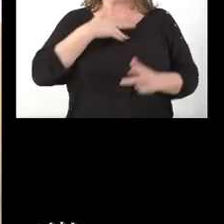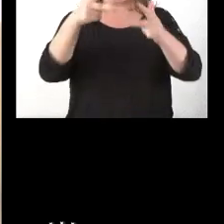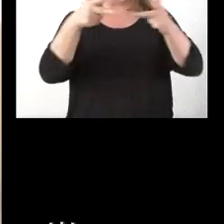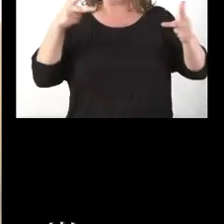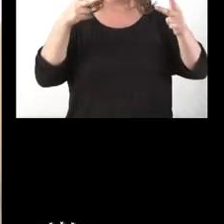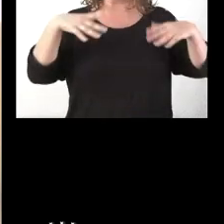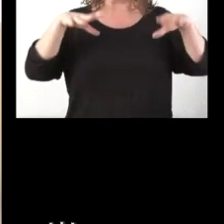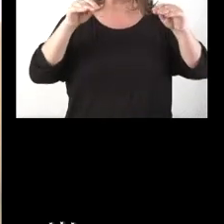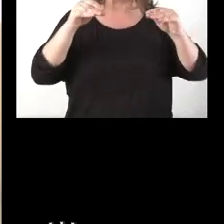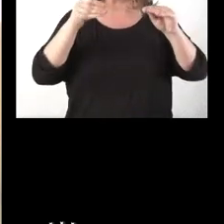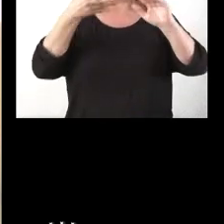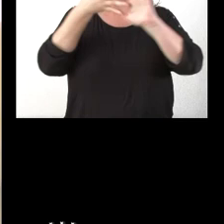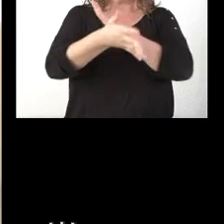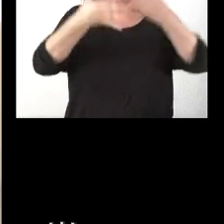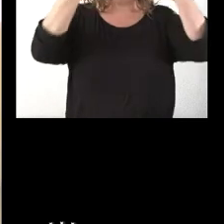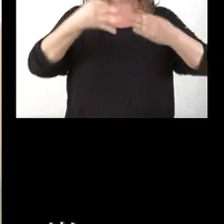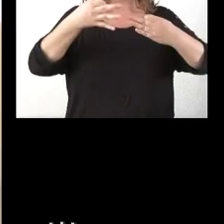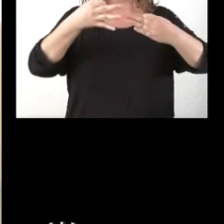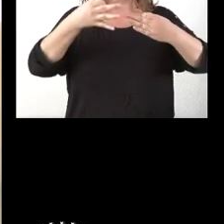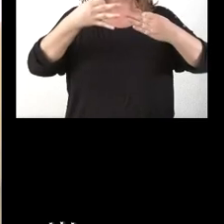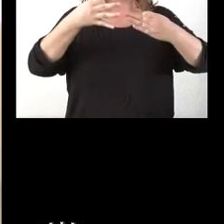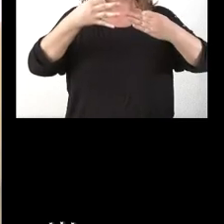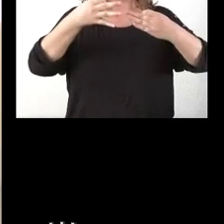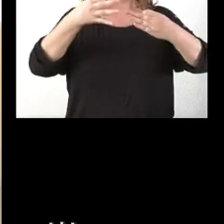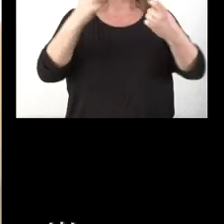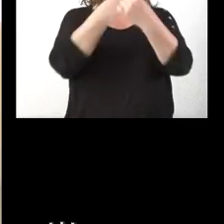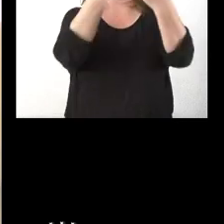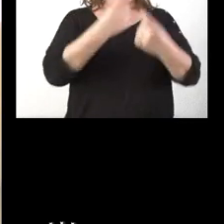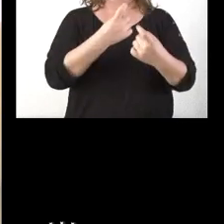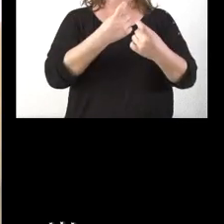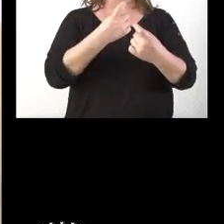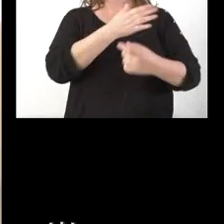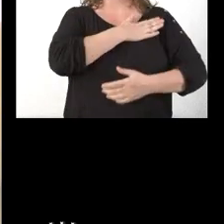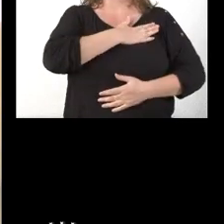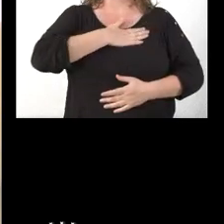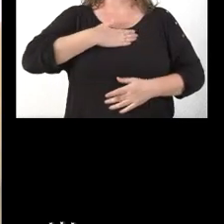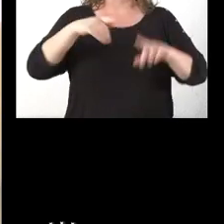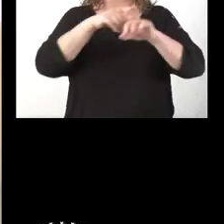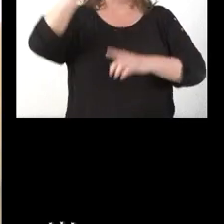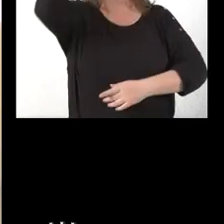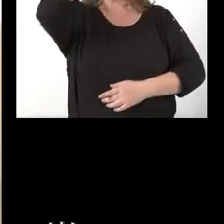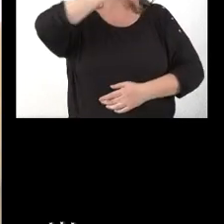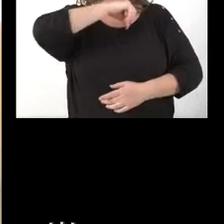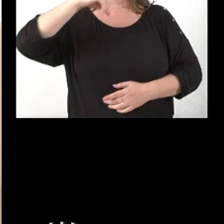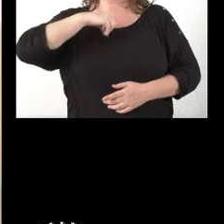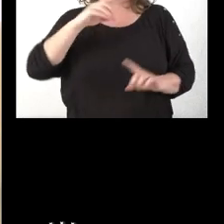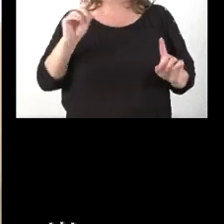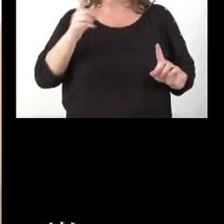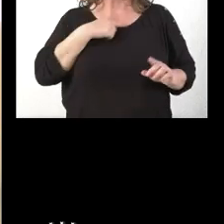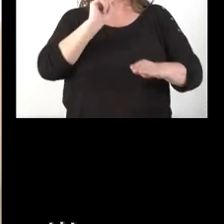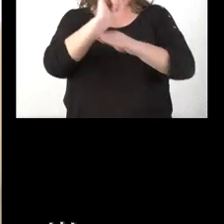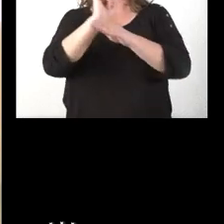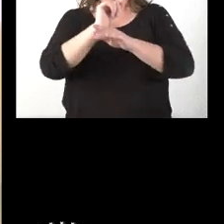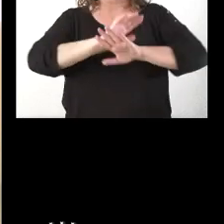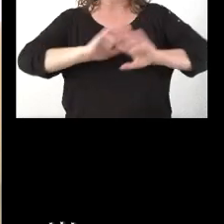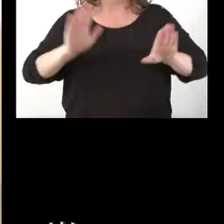sin que dejar constancia de que en la formulación de mi pregunta para nada iba ninguna opinión personal ni tampoco una crítica al